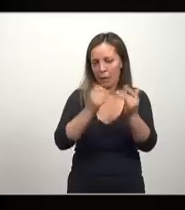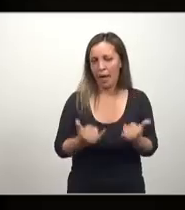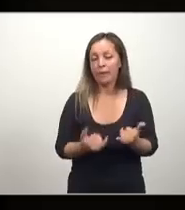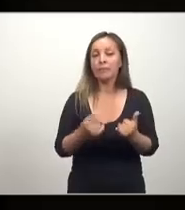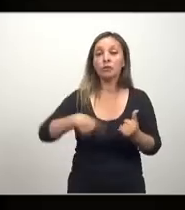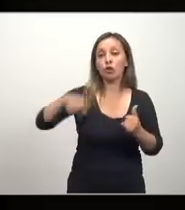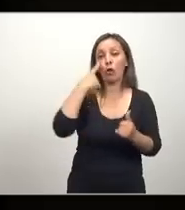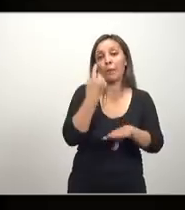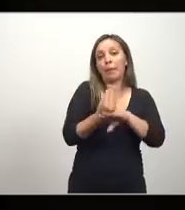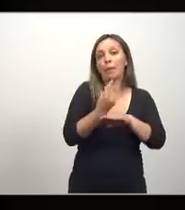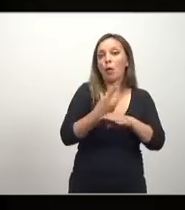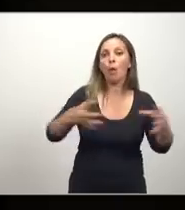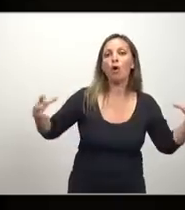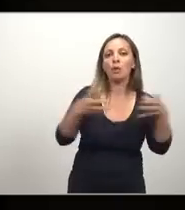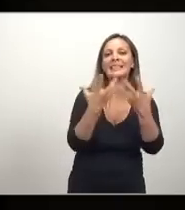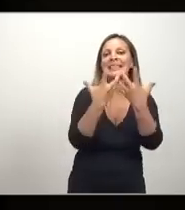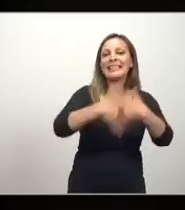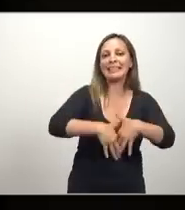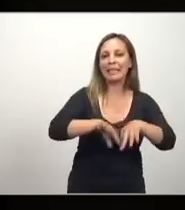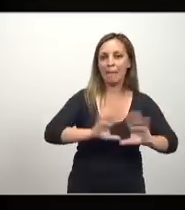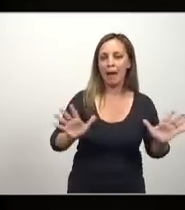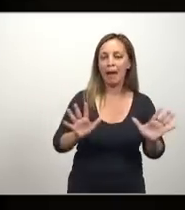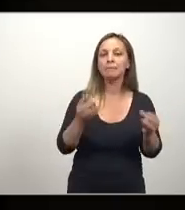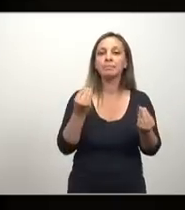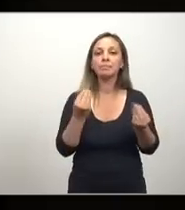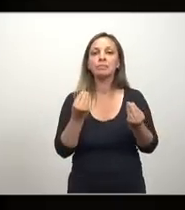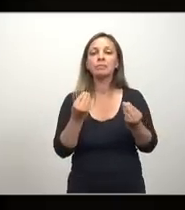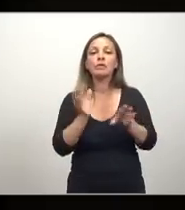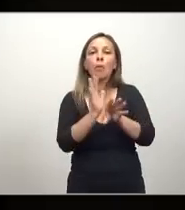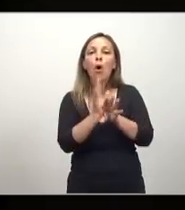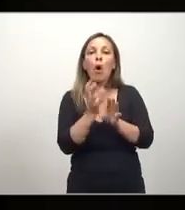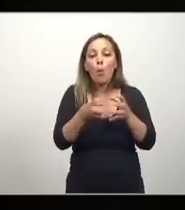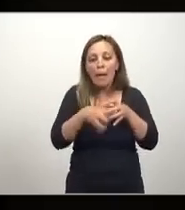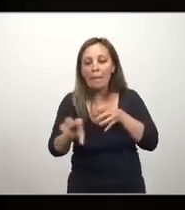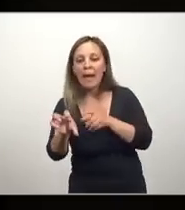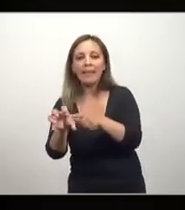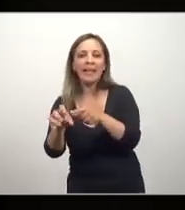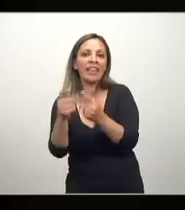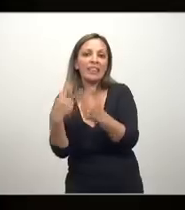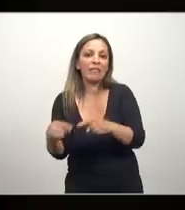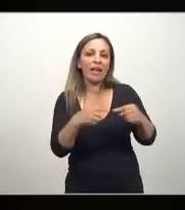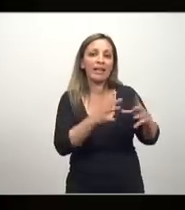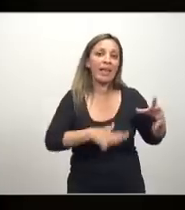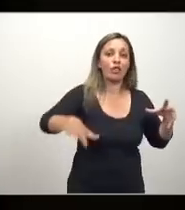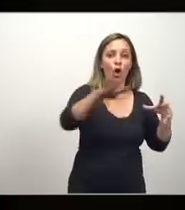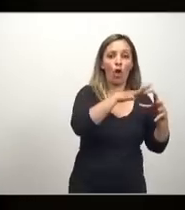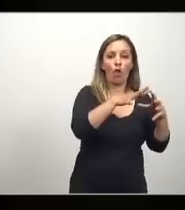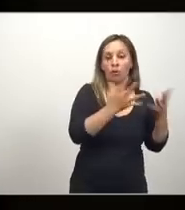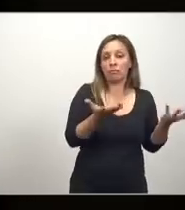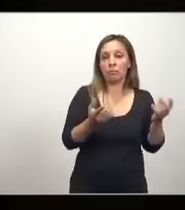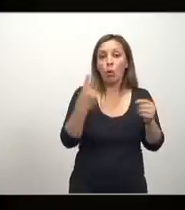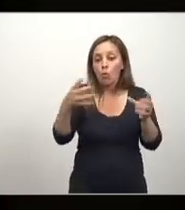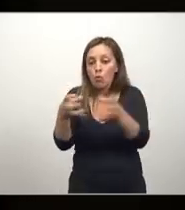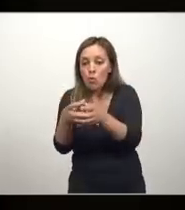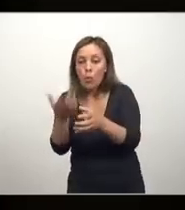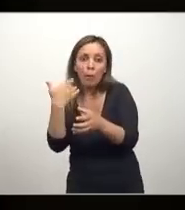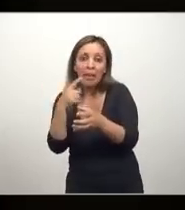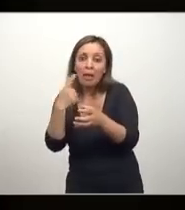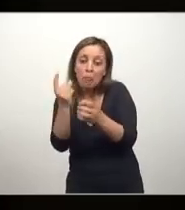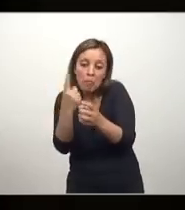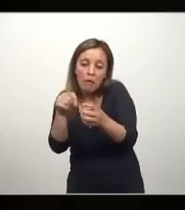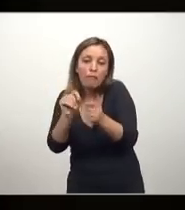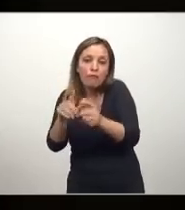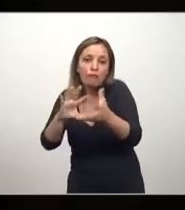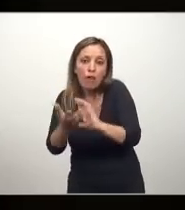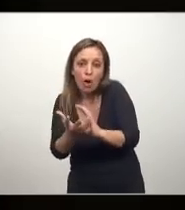una colectividad en un sistema donde la parte es diferente al todo. Alguien puede ser algo, y esa actitud, en